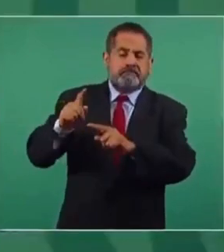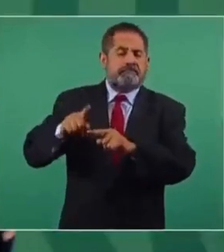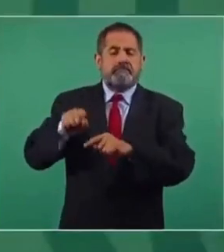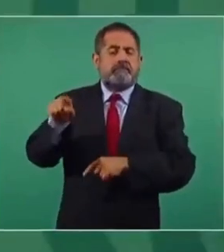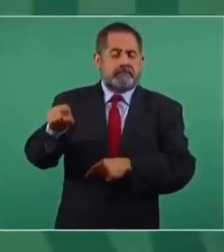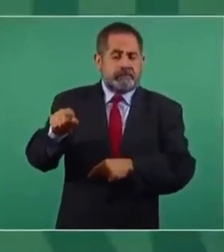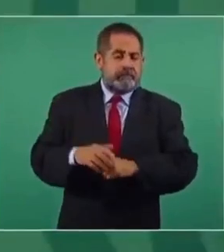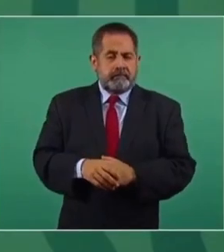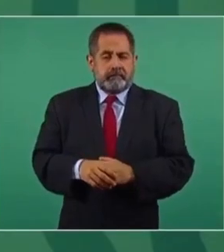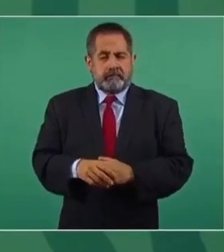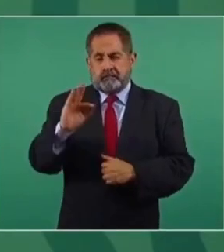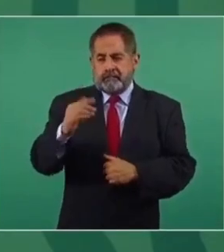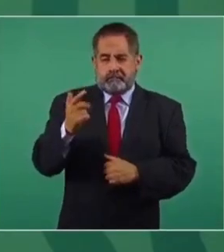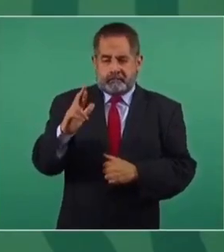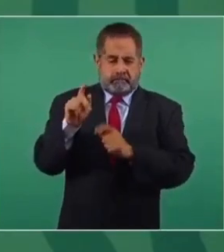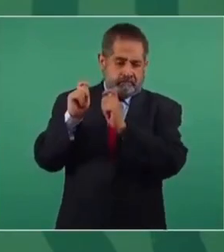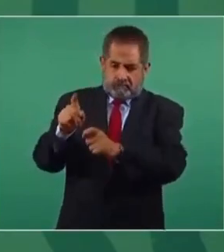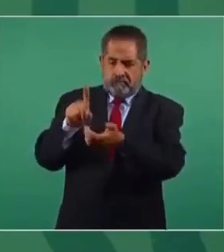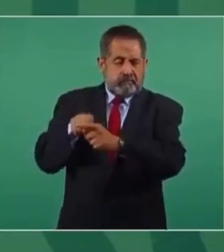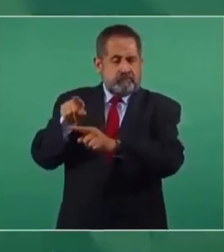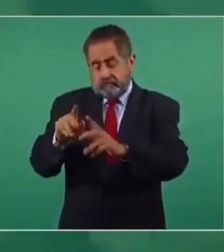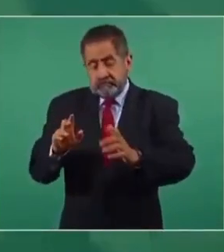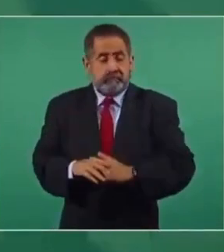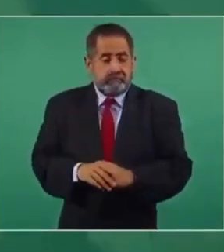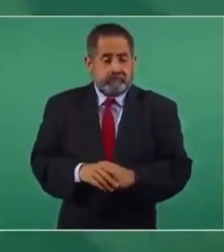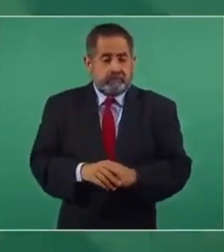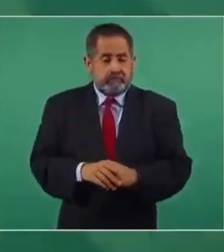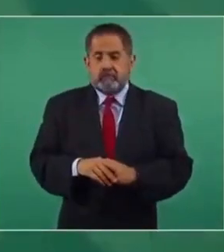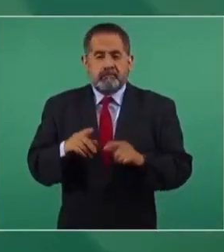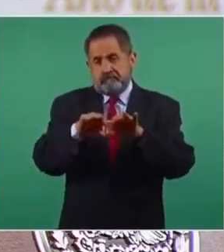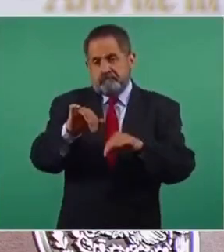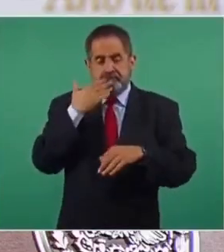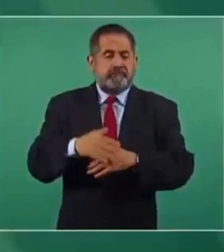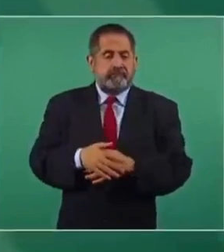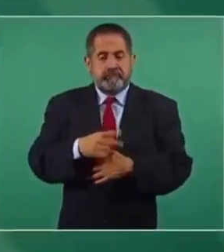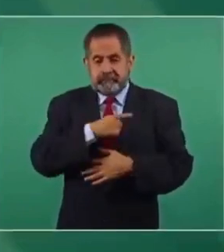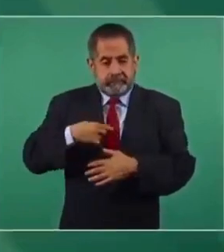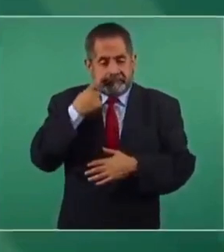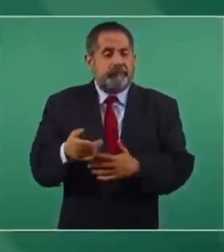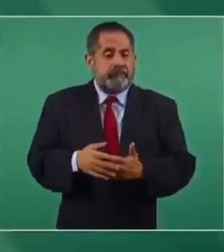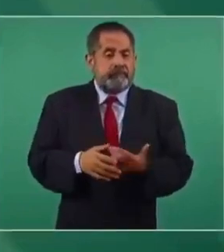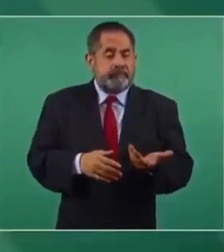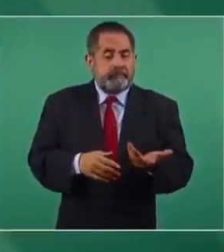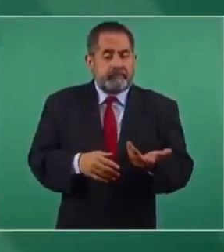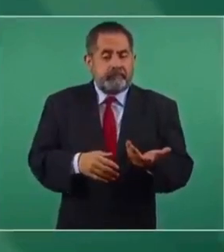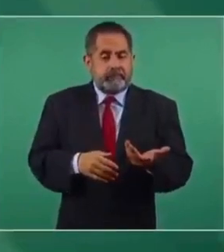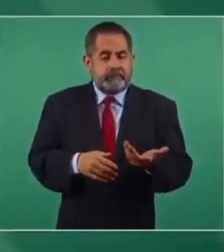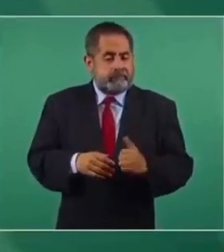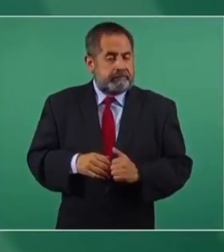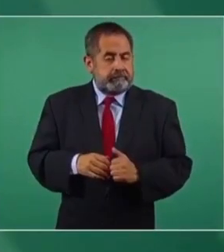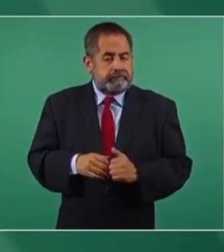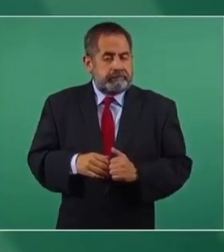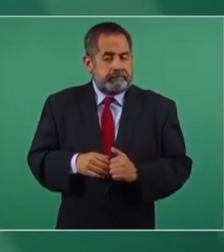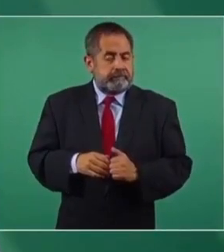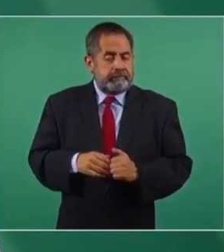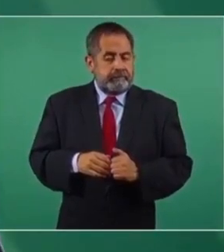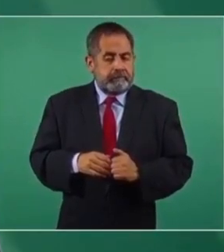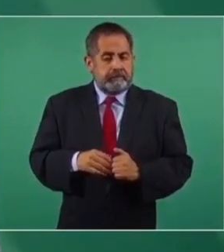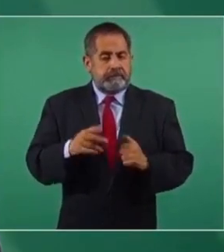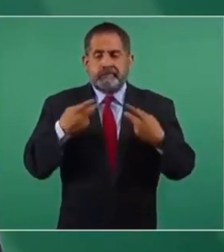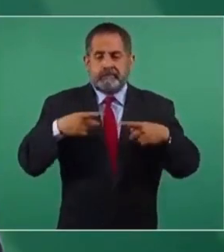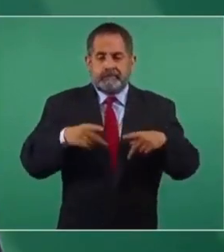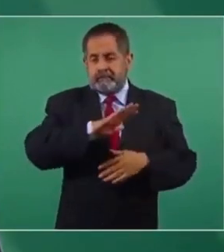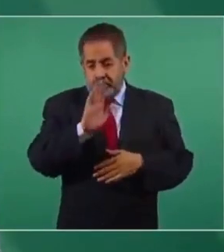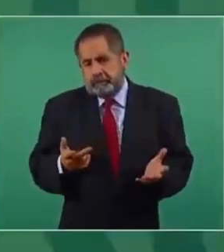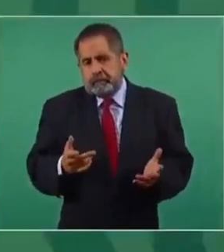la fiscalía fincar responsabilidades. Hay que atender a los